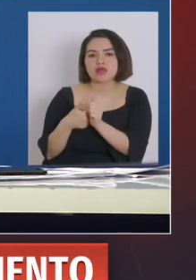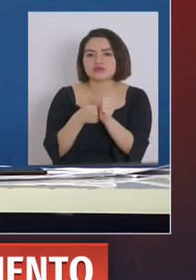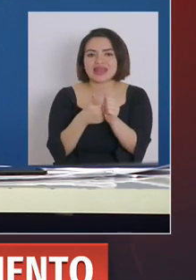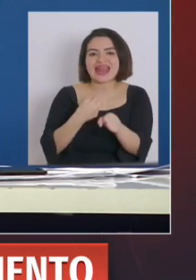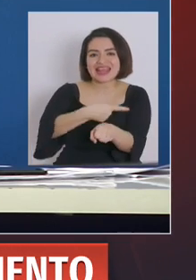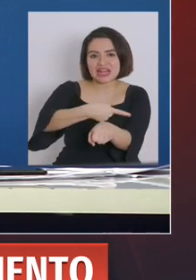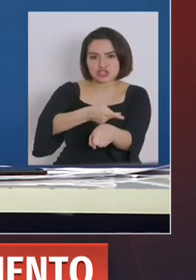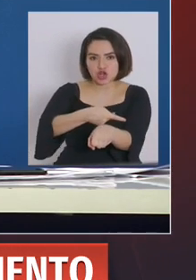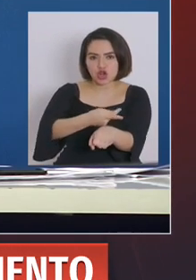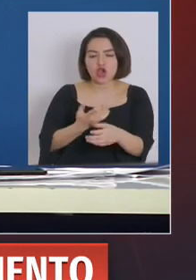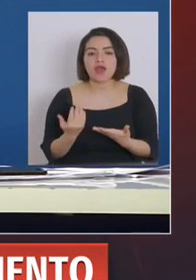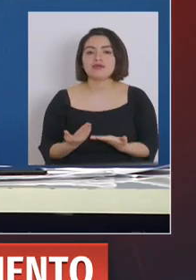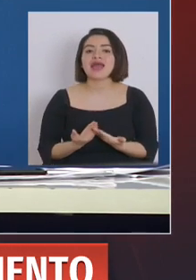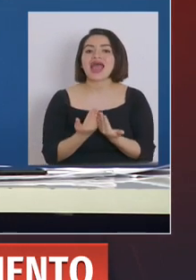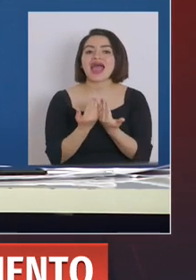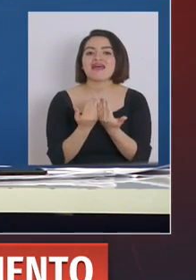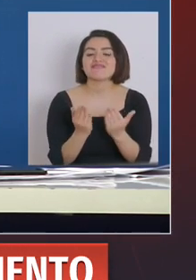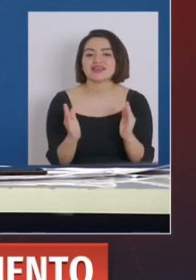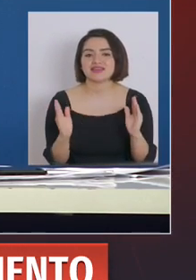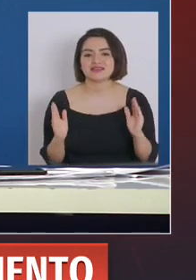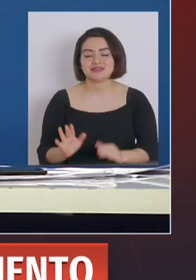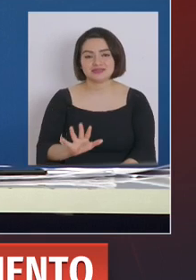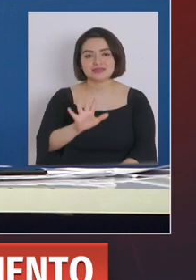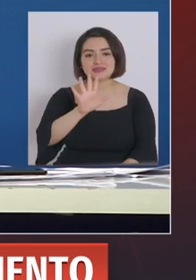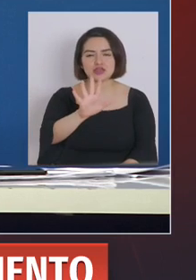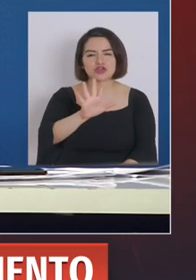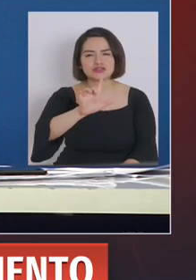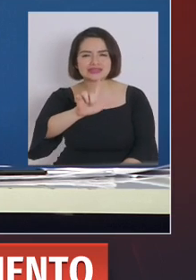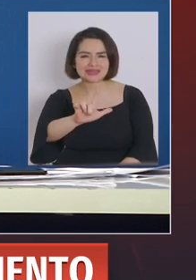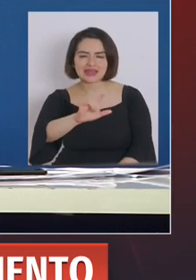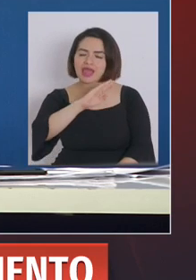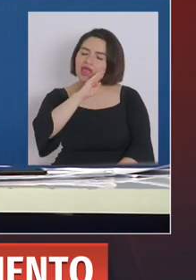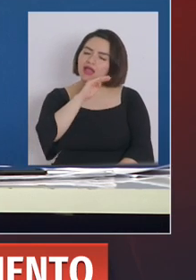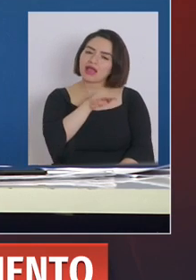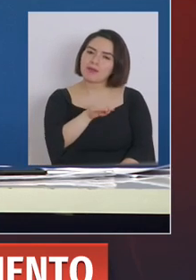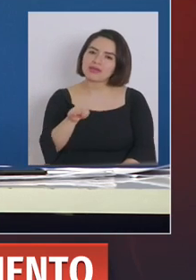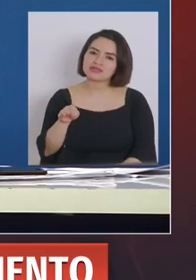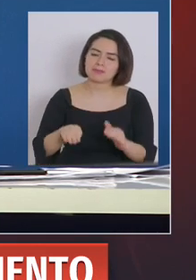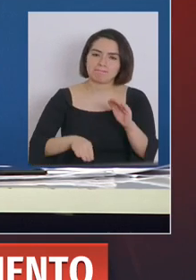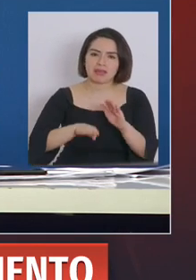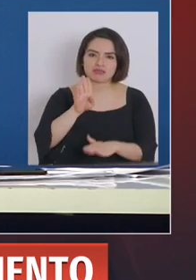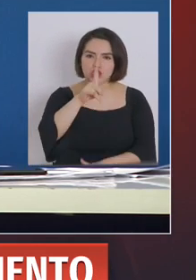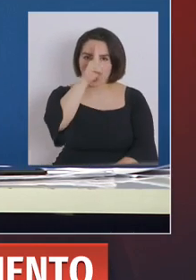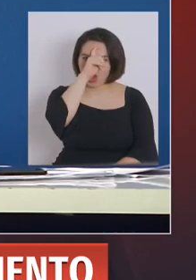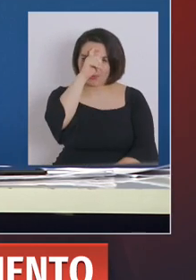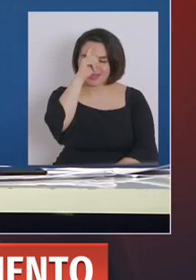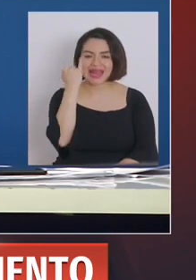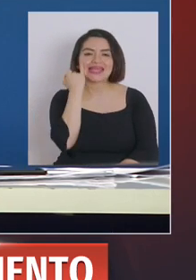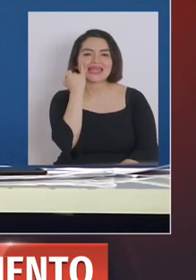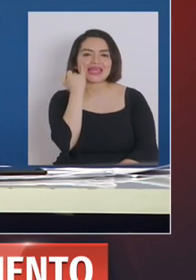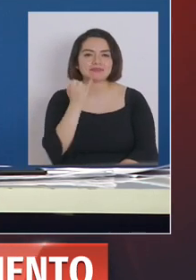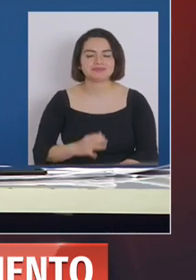quinesiólogos para abrir por lo menos cinco o siete camas más en el hospital de Iquique.